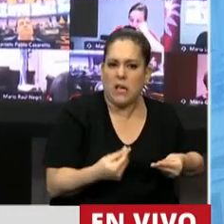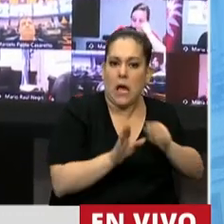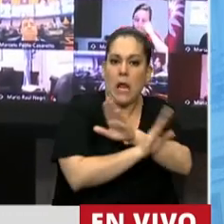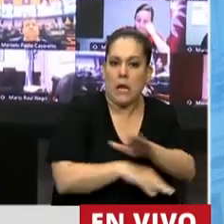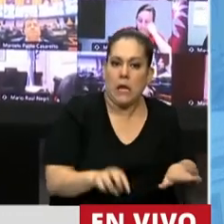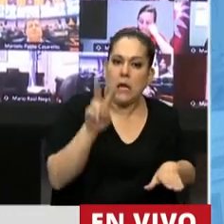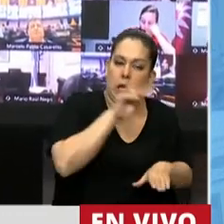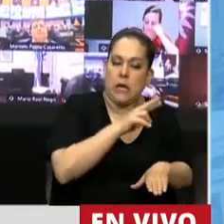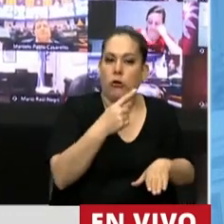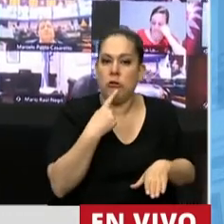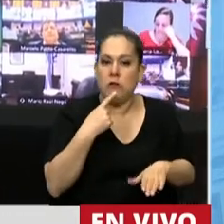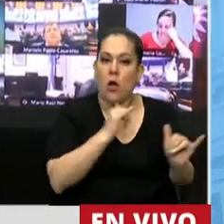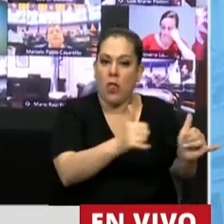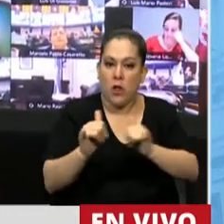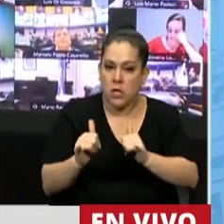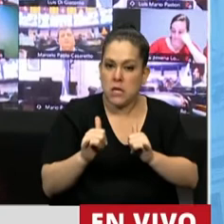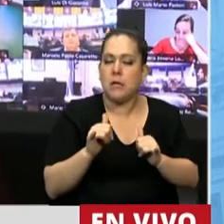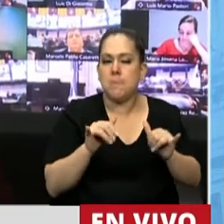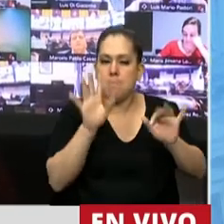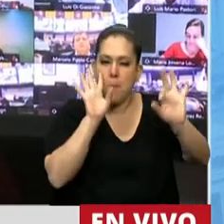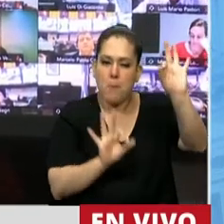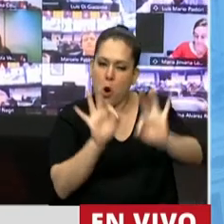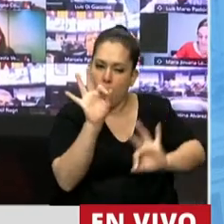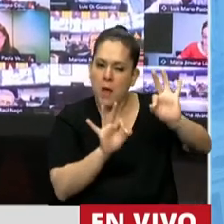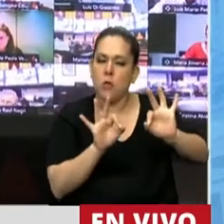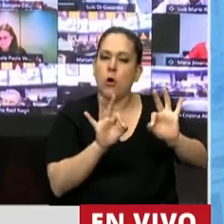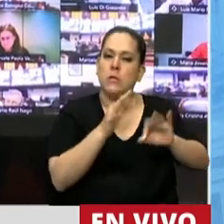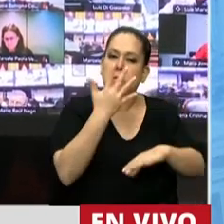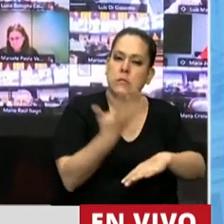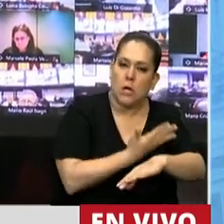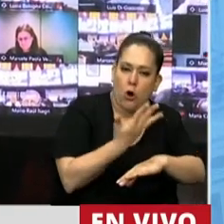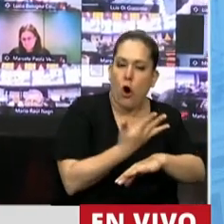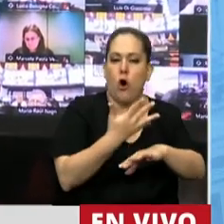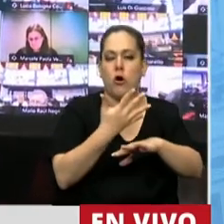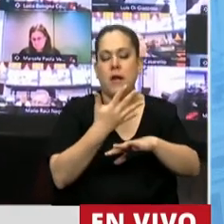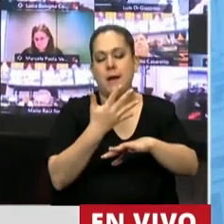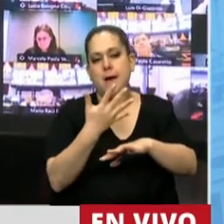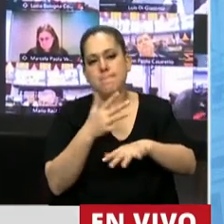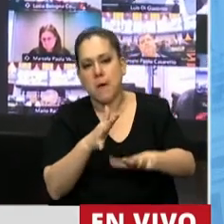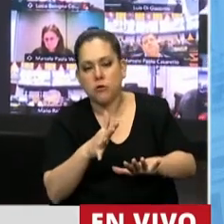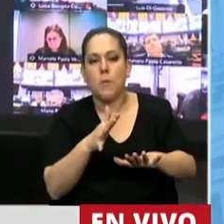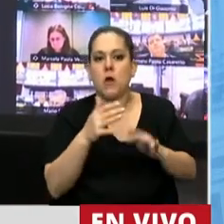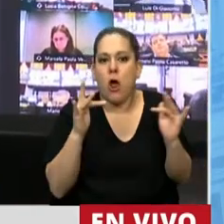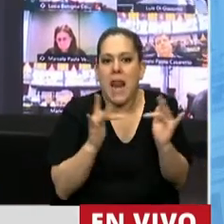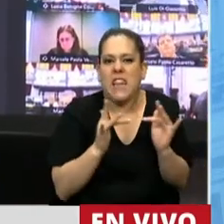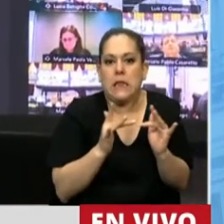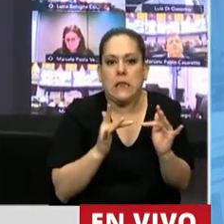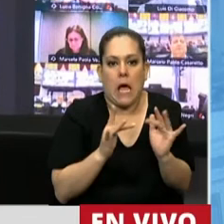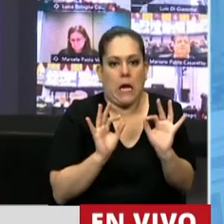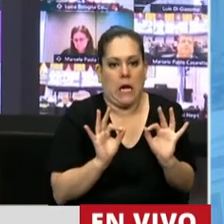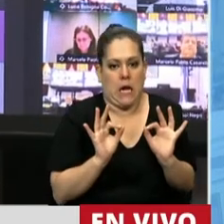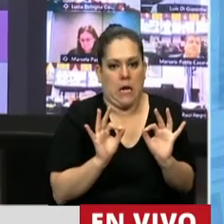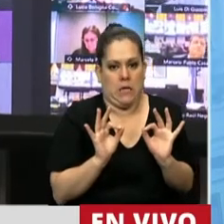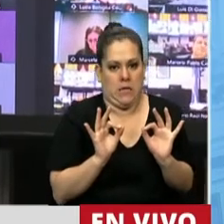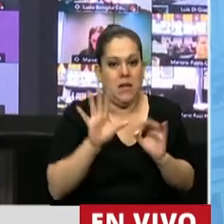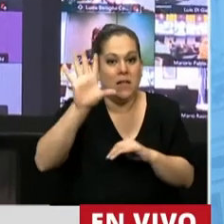y los adolescentes transcurren en promedio entre 5 y 10 horas diarias en Internet. El 50% tiene